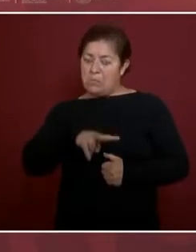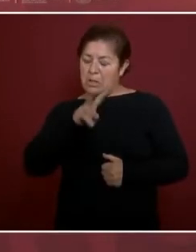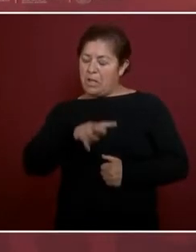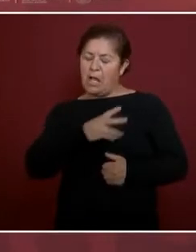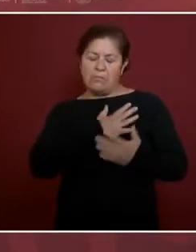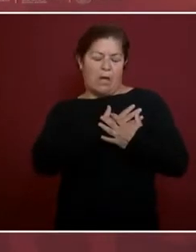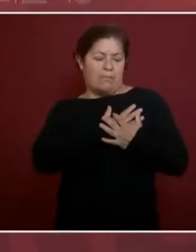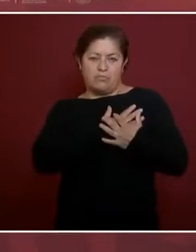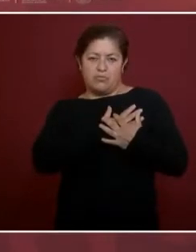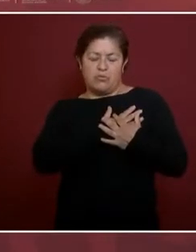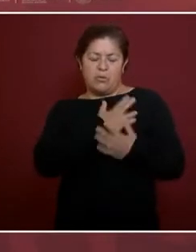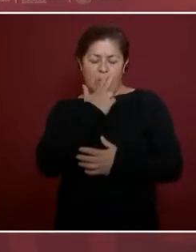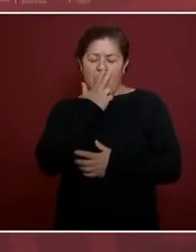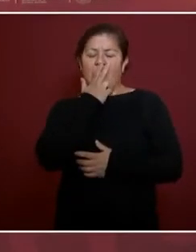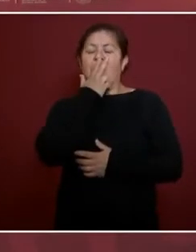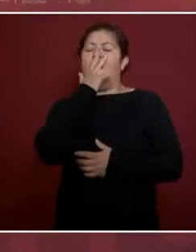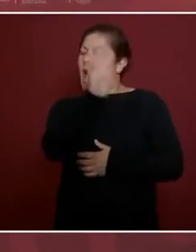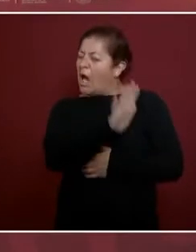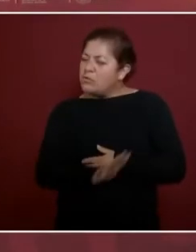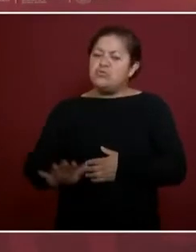al pueblo.